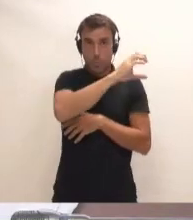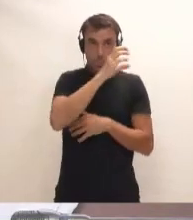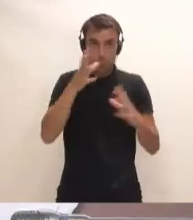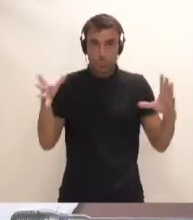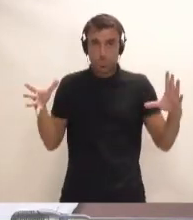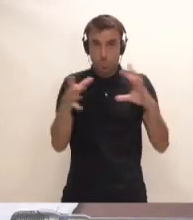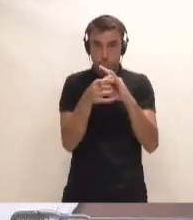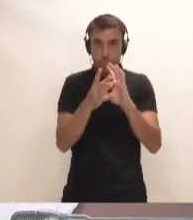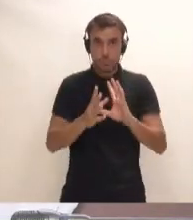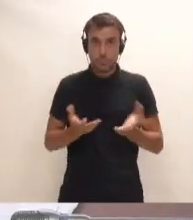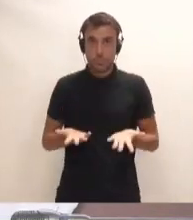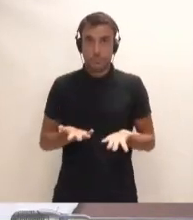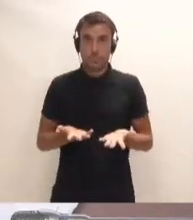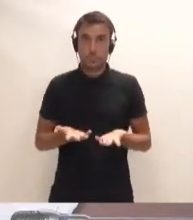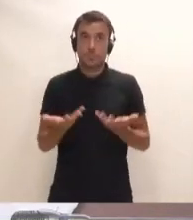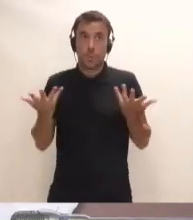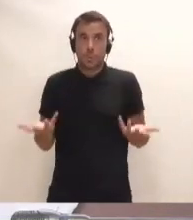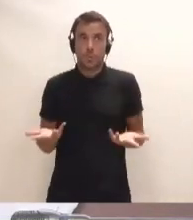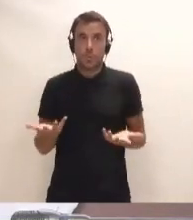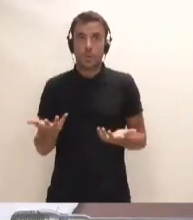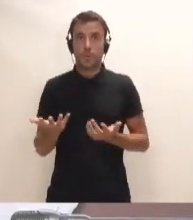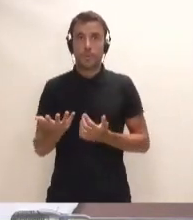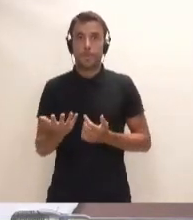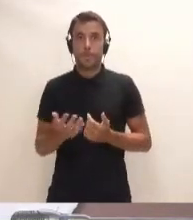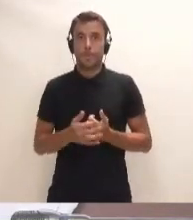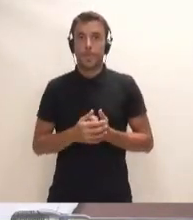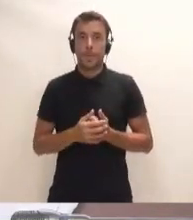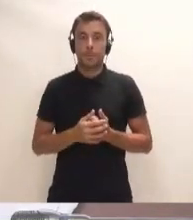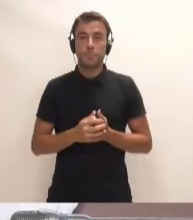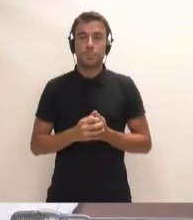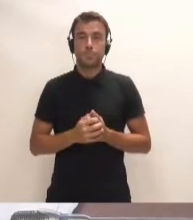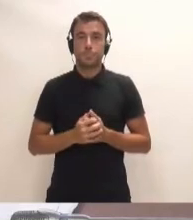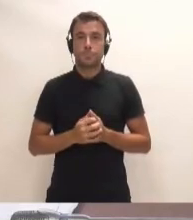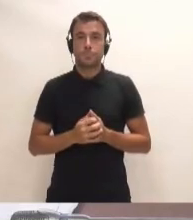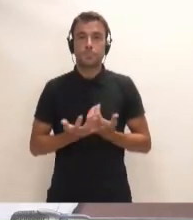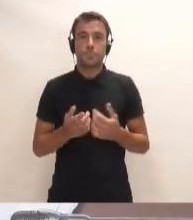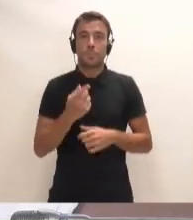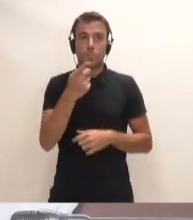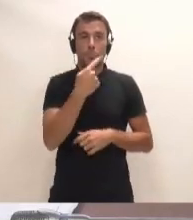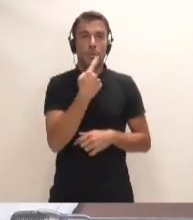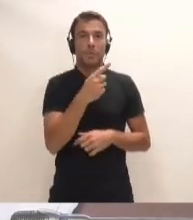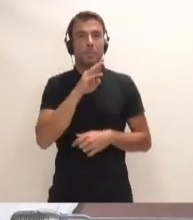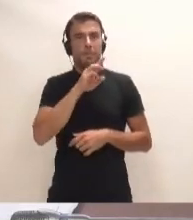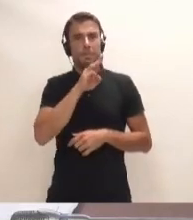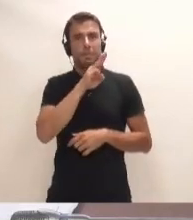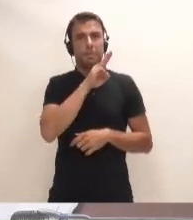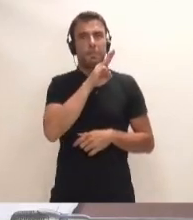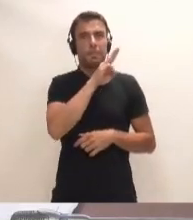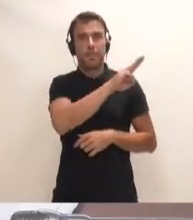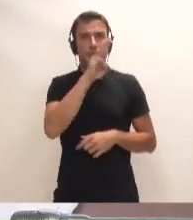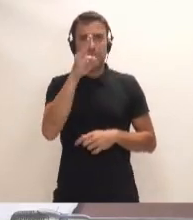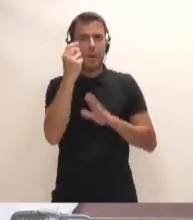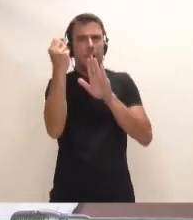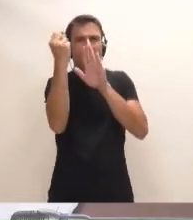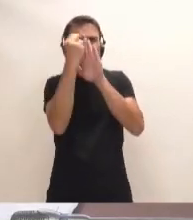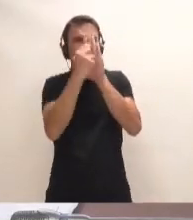Canaria, con lo cual, bueno, pues que no le conste que el Partido Popular tiene un criterio muy